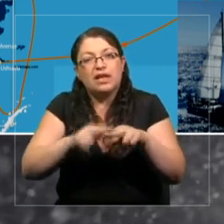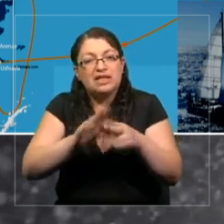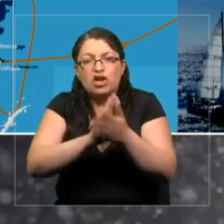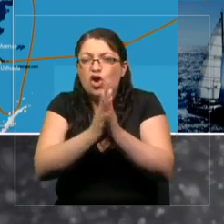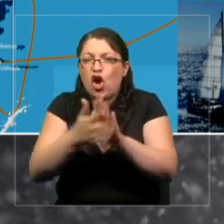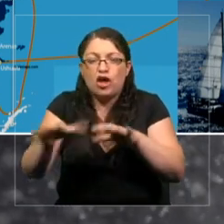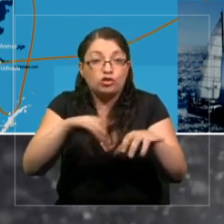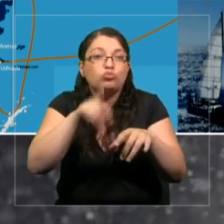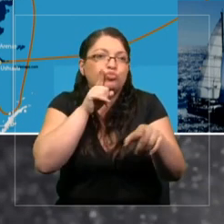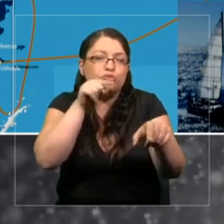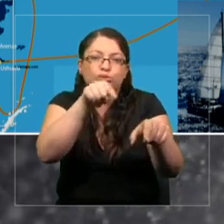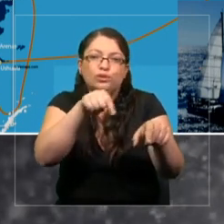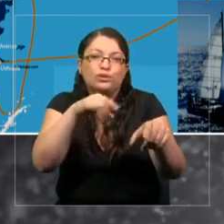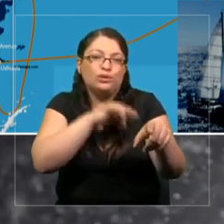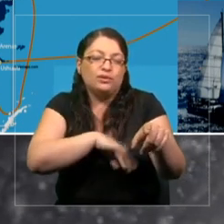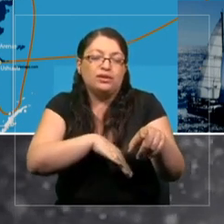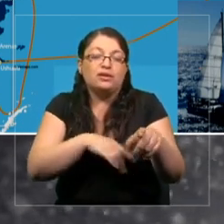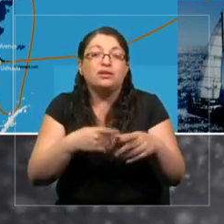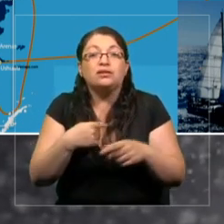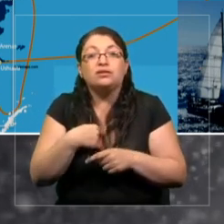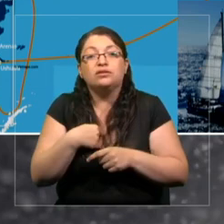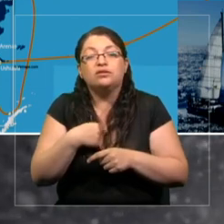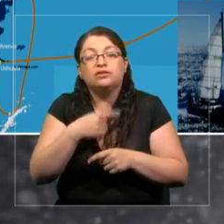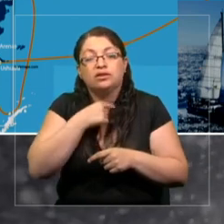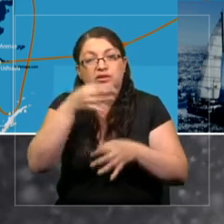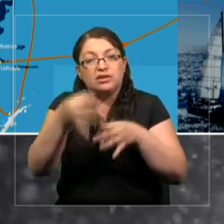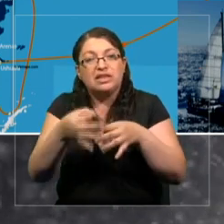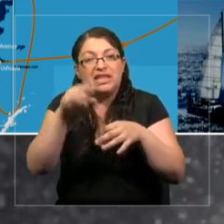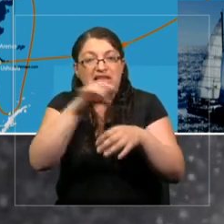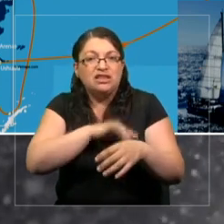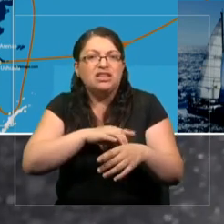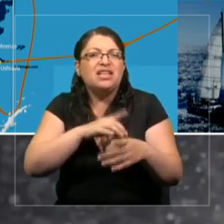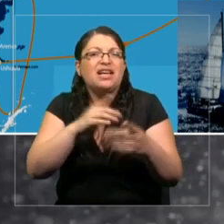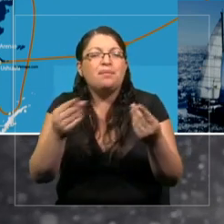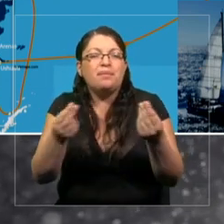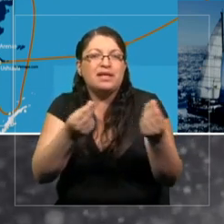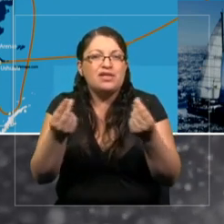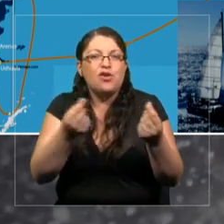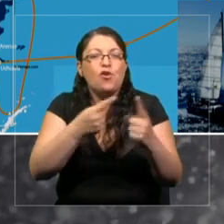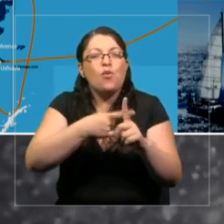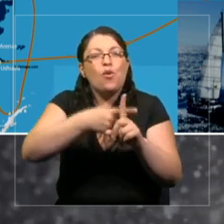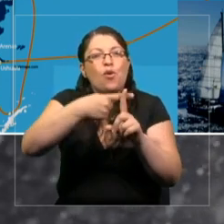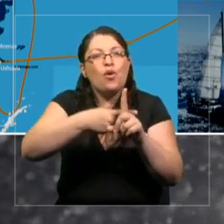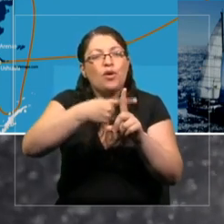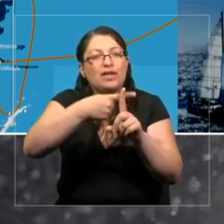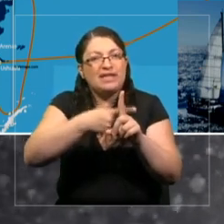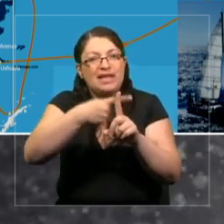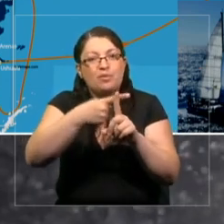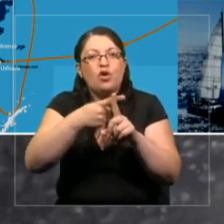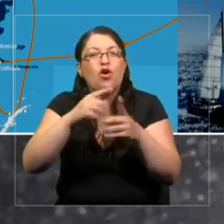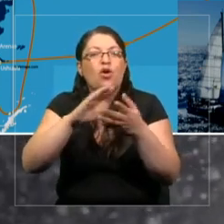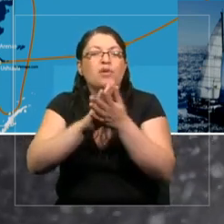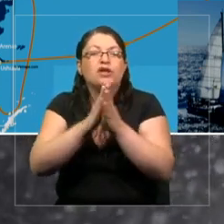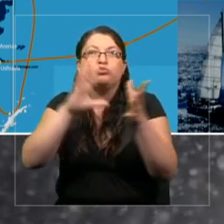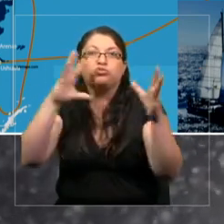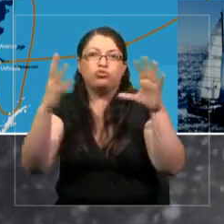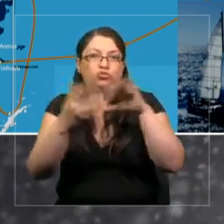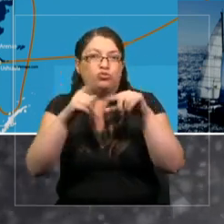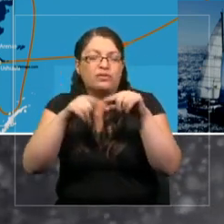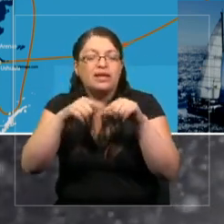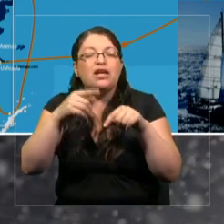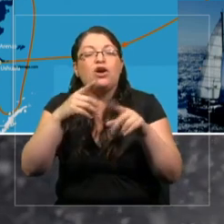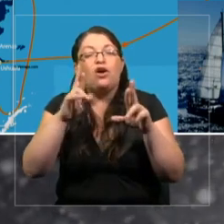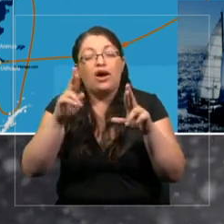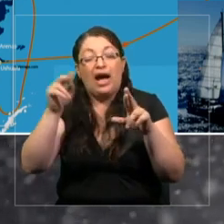Chile. Puedo decir que creo que Chile es un termómetro de la biosfera y esperamos que esta expedición en Chile nos pueda